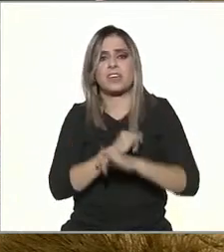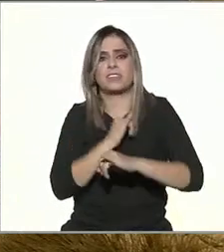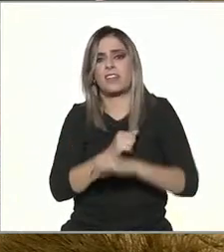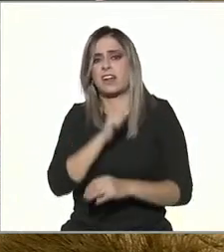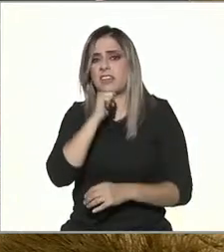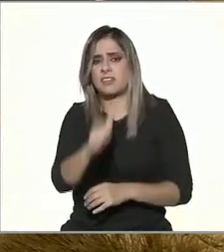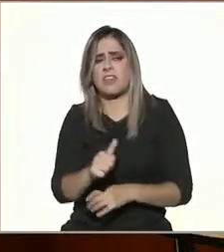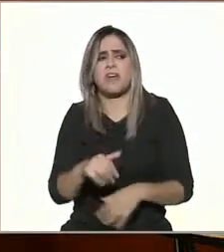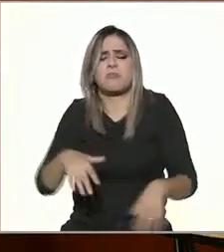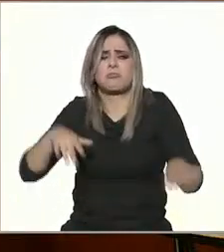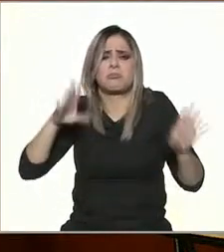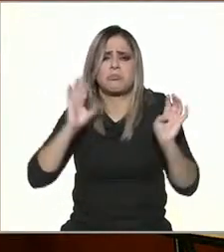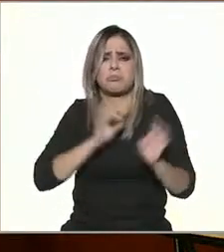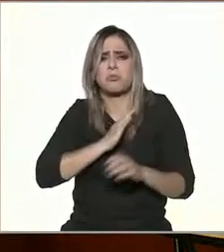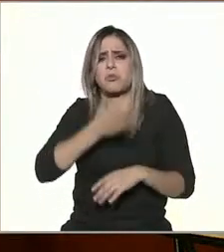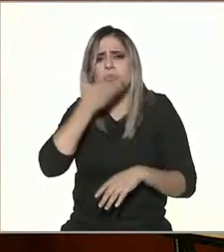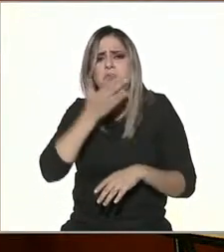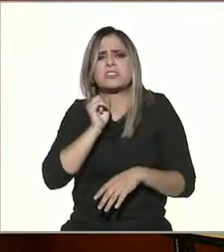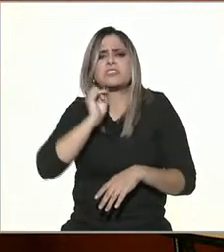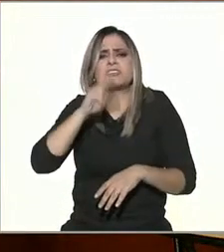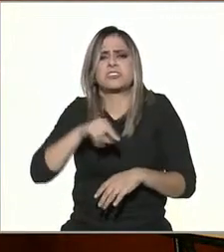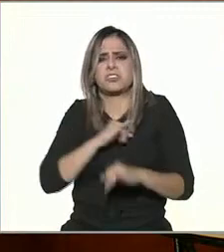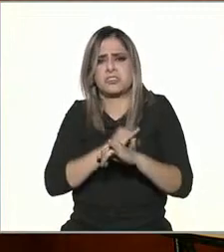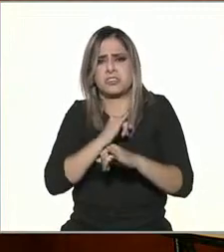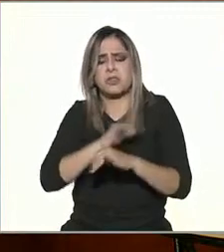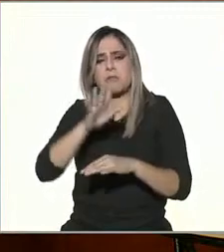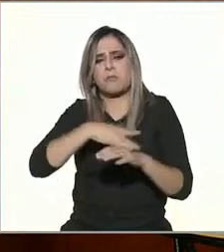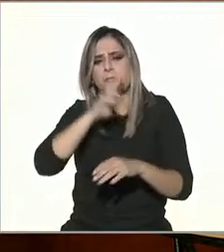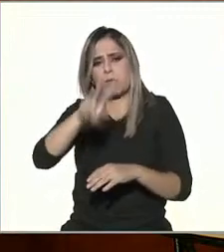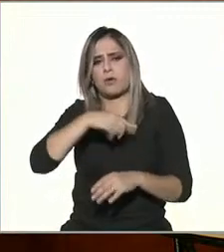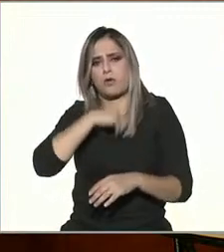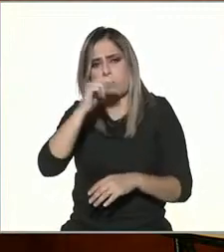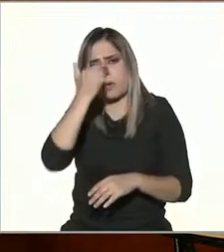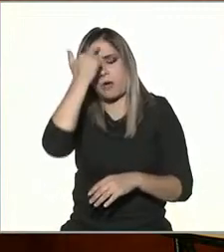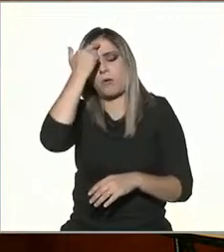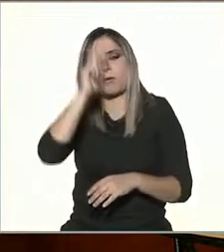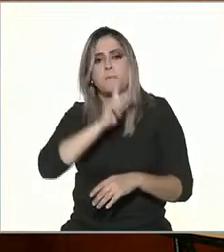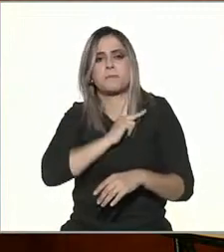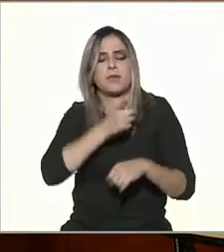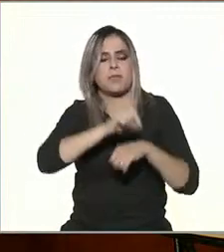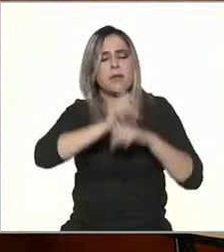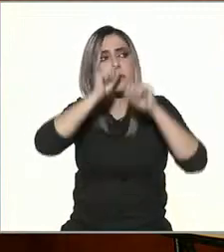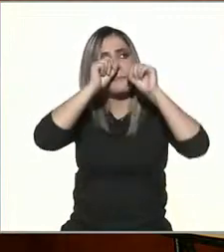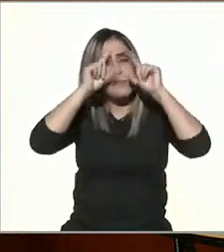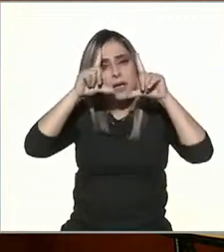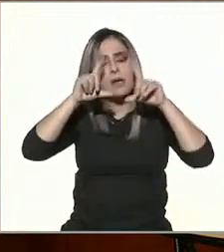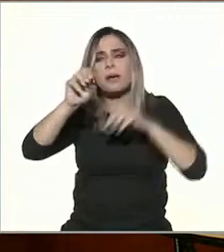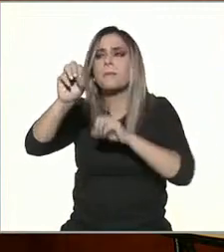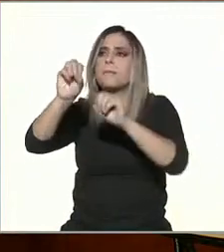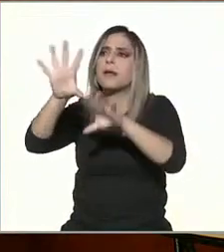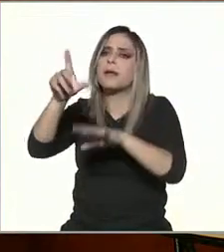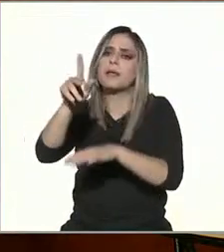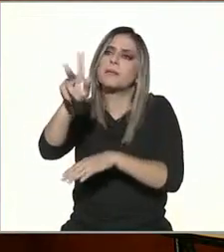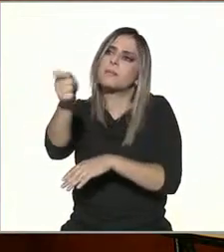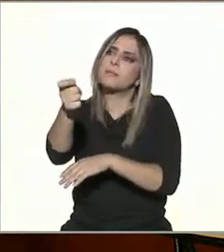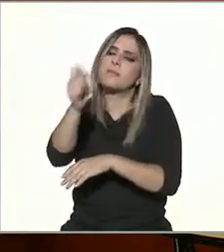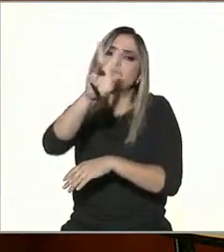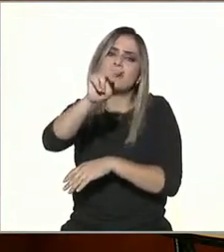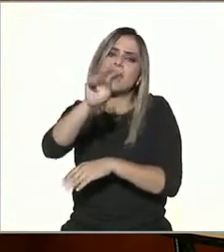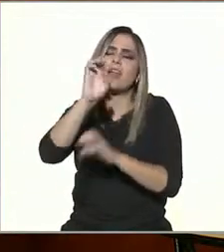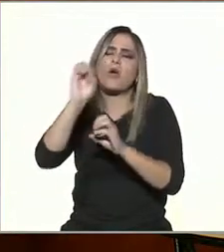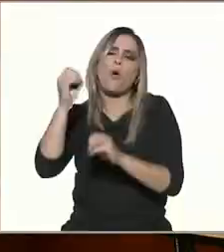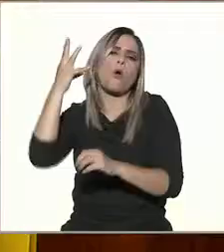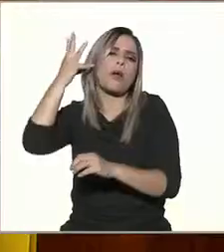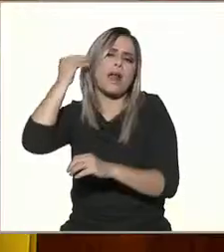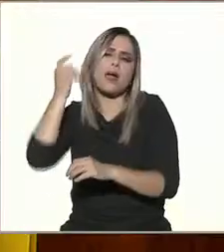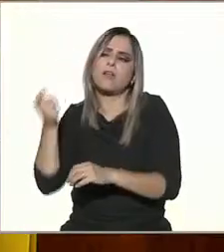adaptar fácilmente, ¿no? Porque recuerdo mi jornada diaria, en la cual yo me levantaba, prendía la televisión o el radio y escuchaba